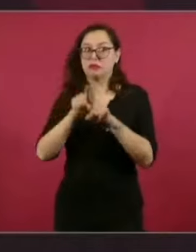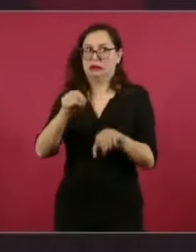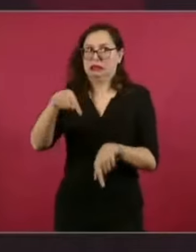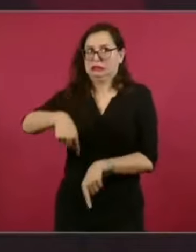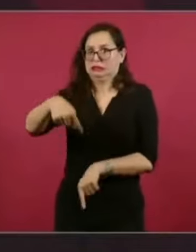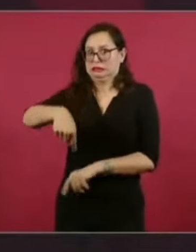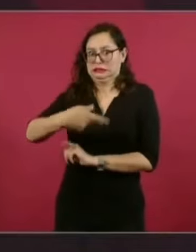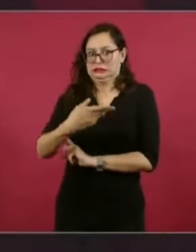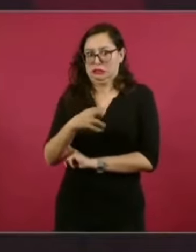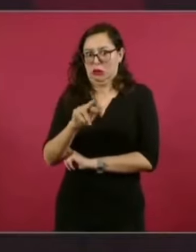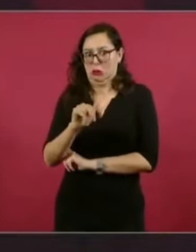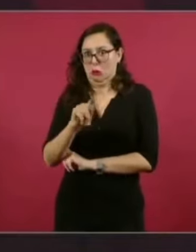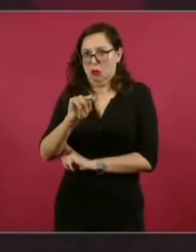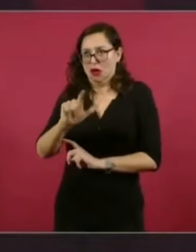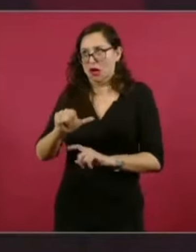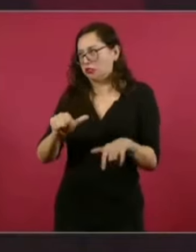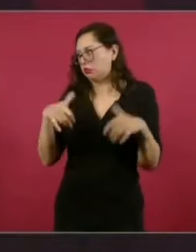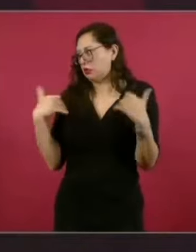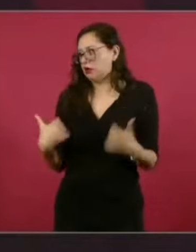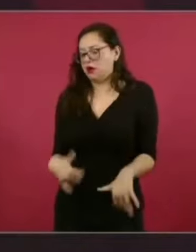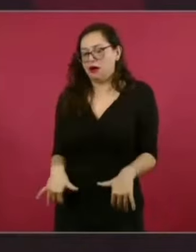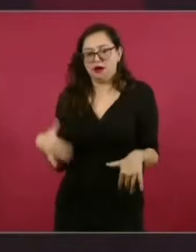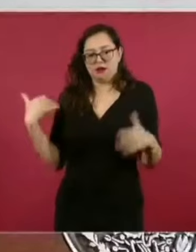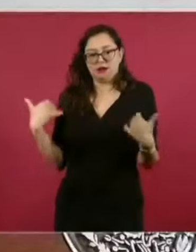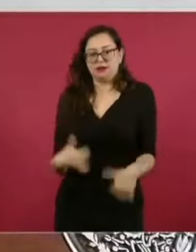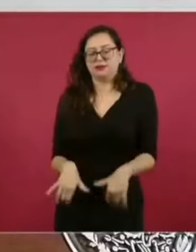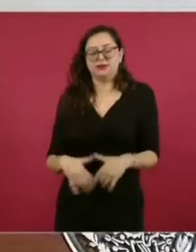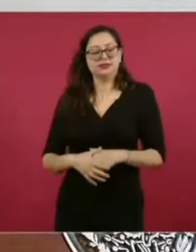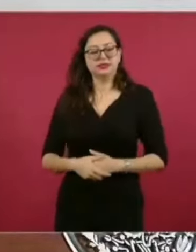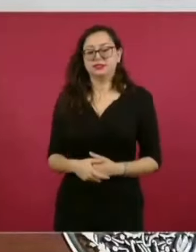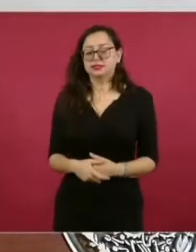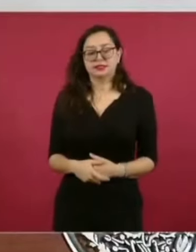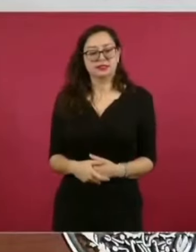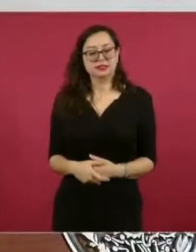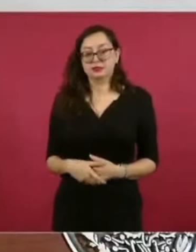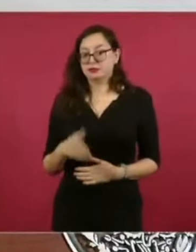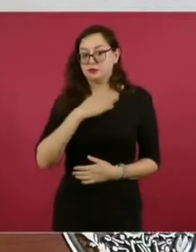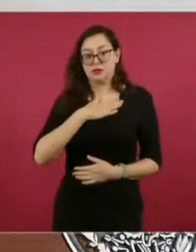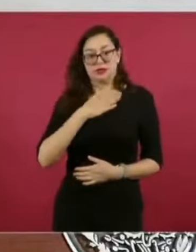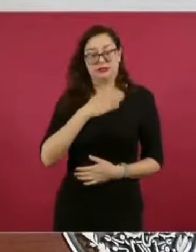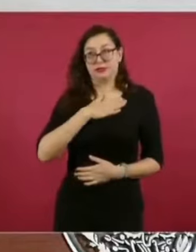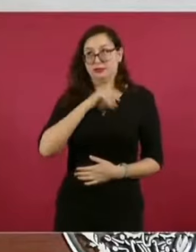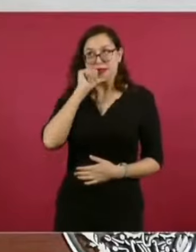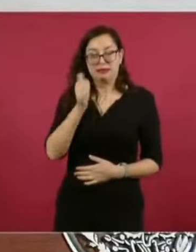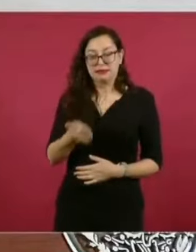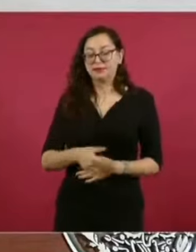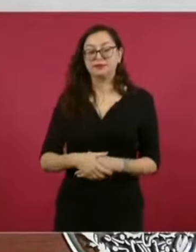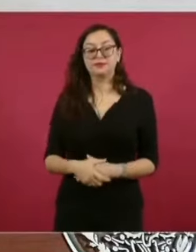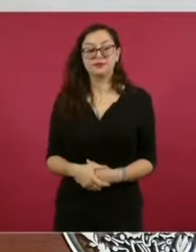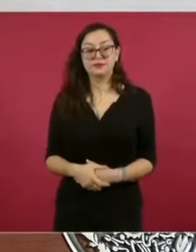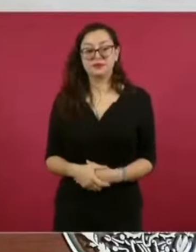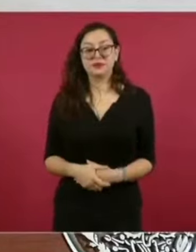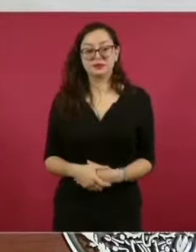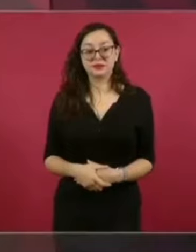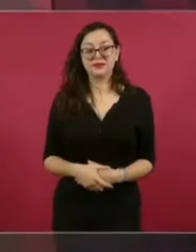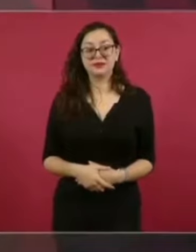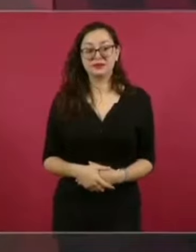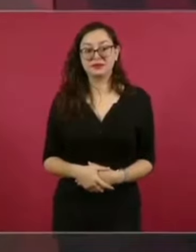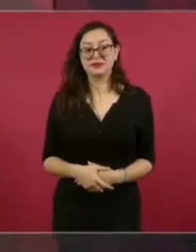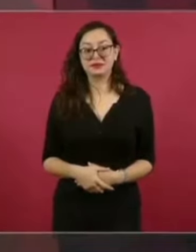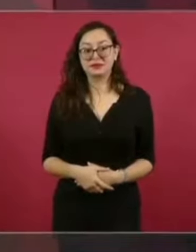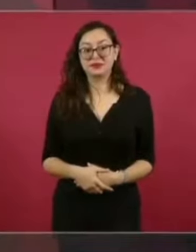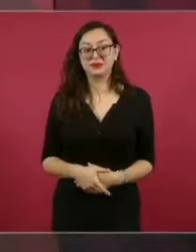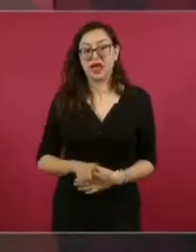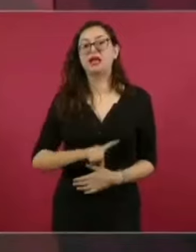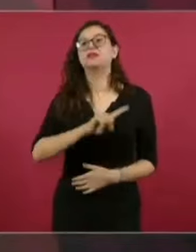otros que no eran nada buenos. Se purificó el palacio mucho